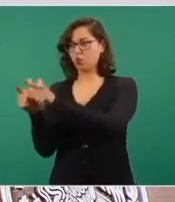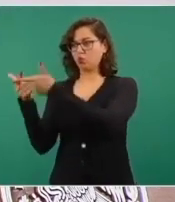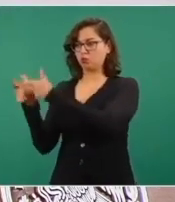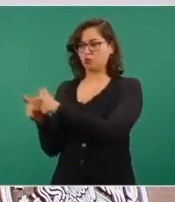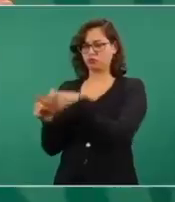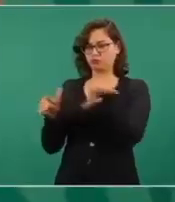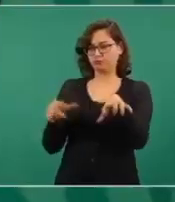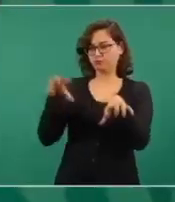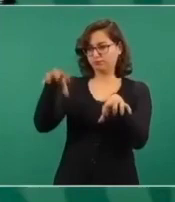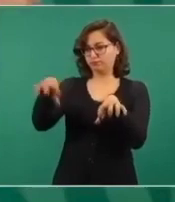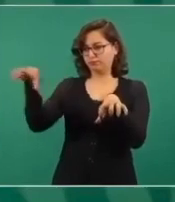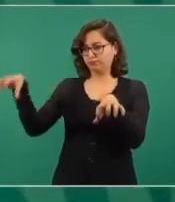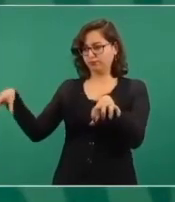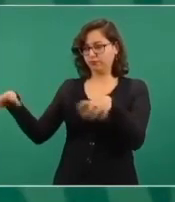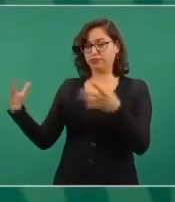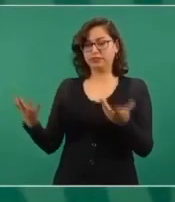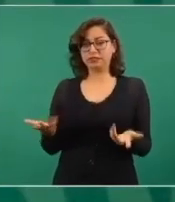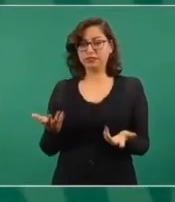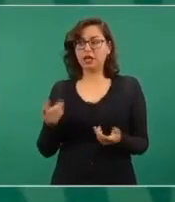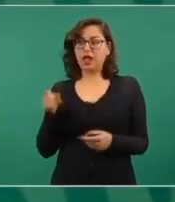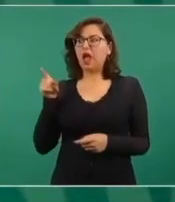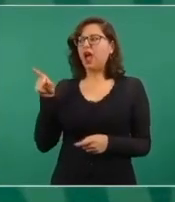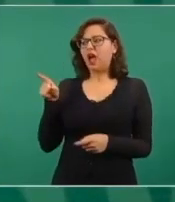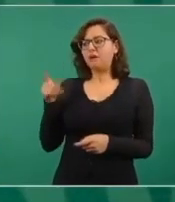de buenos y de malos.